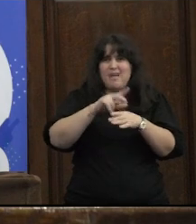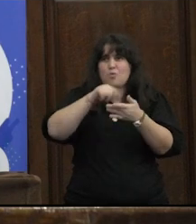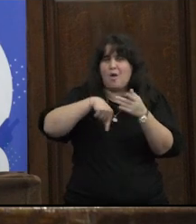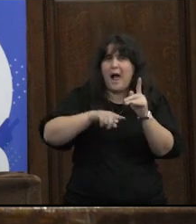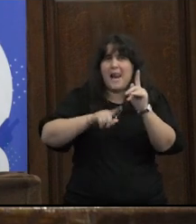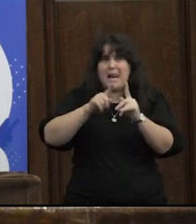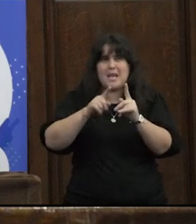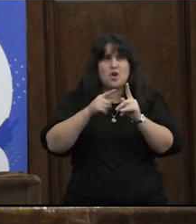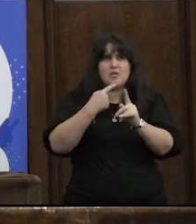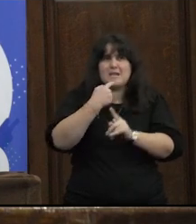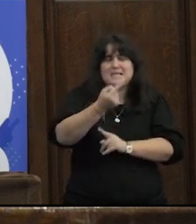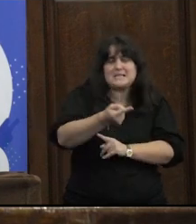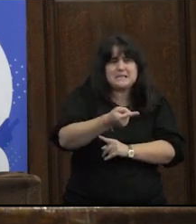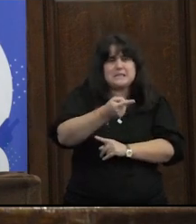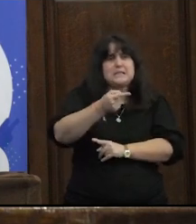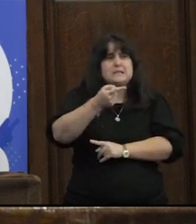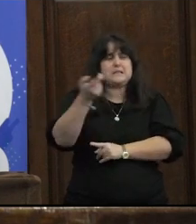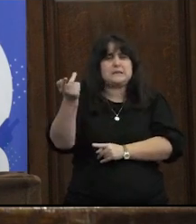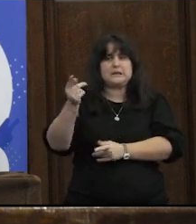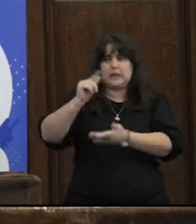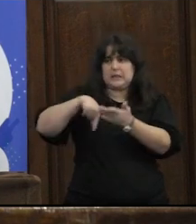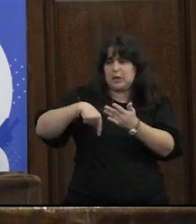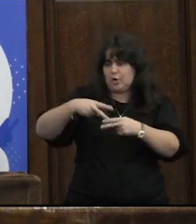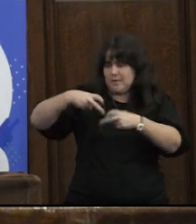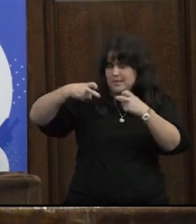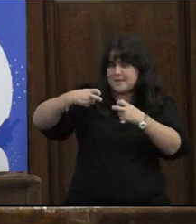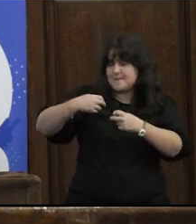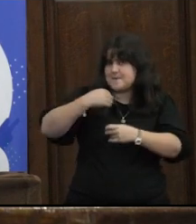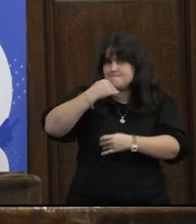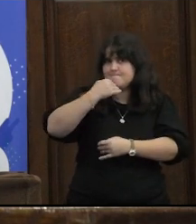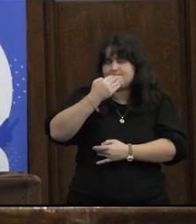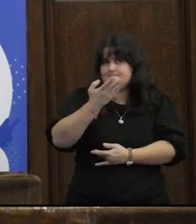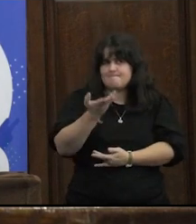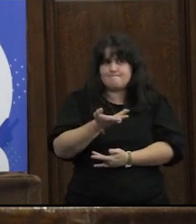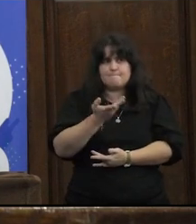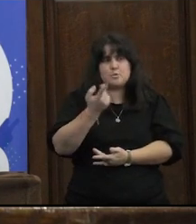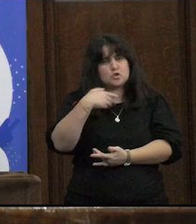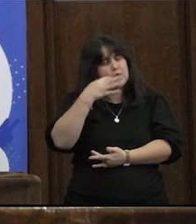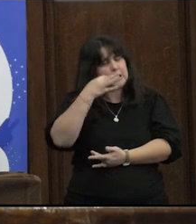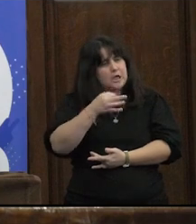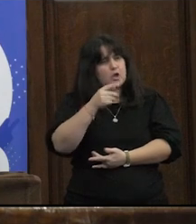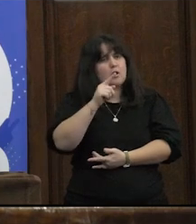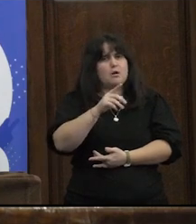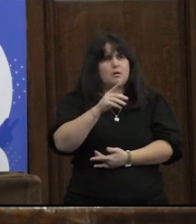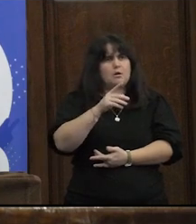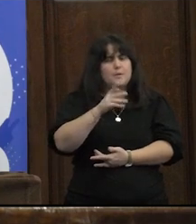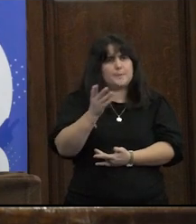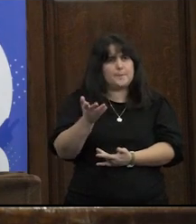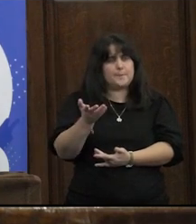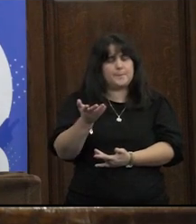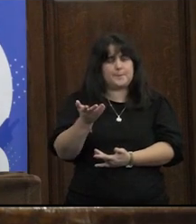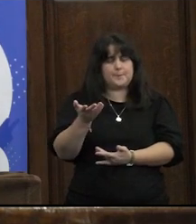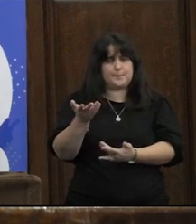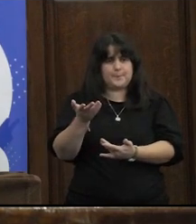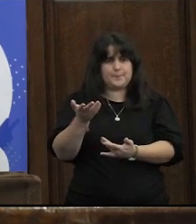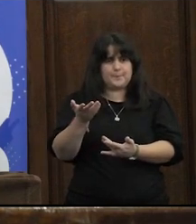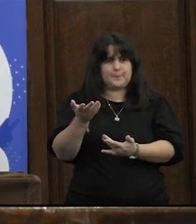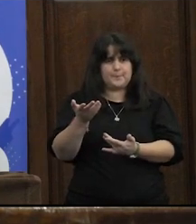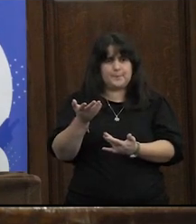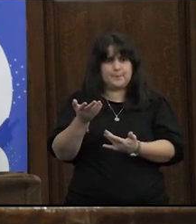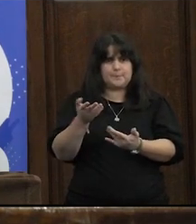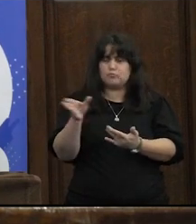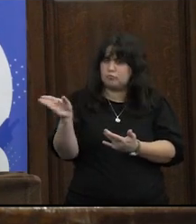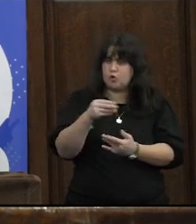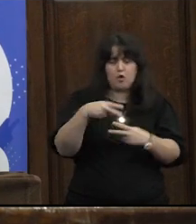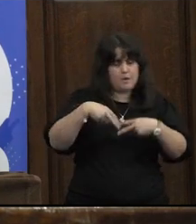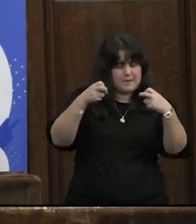recomendarte o mencionarte más que recomendarte algunas investigaciones que hayan trabajado esto pero me parece que debe de en